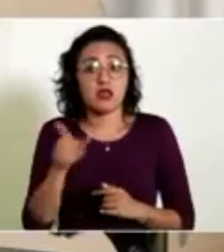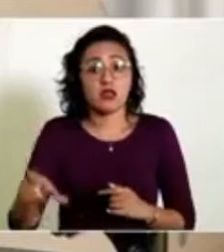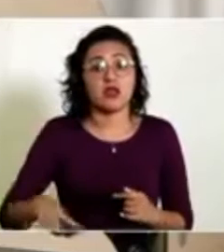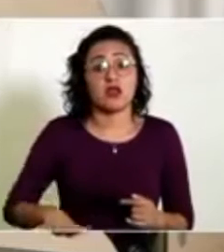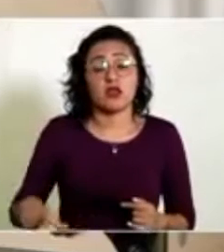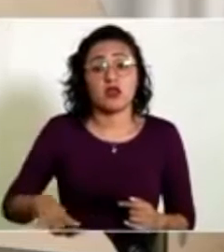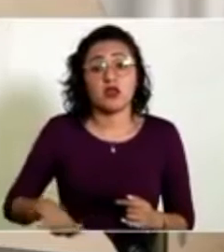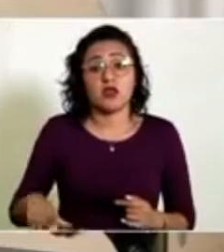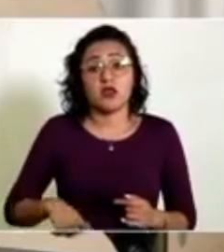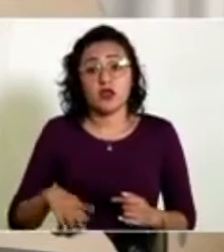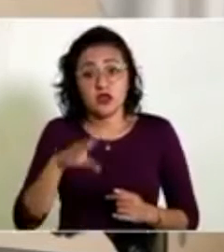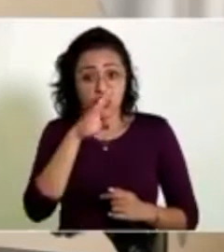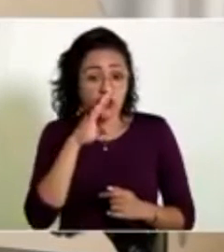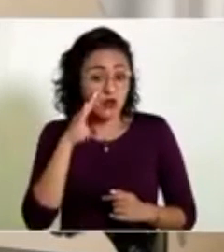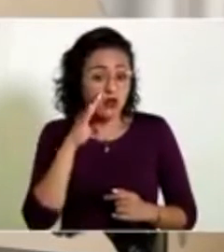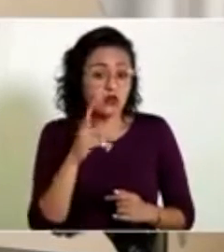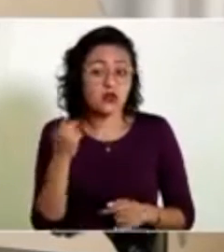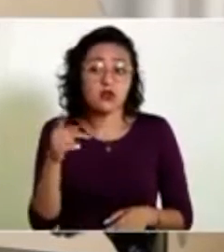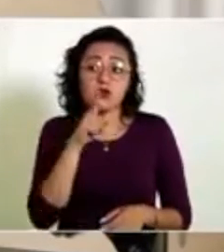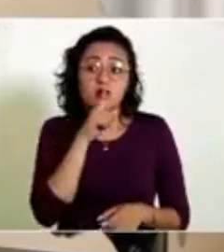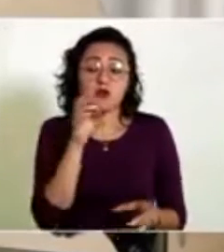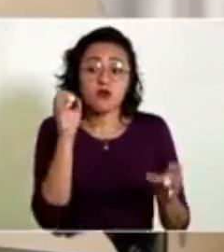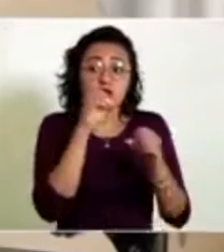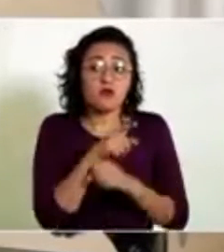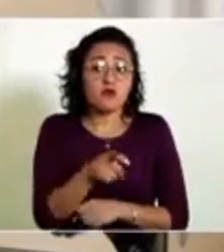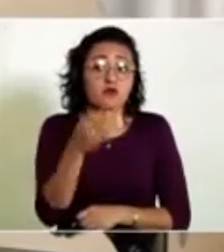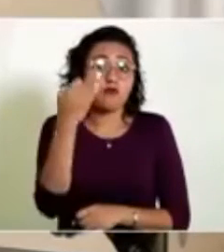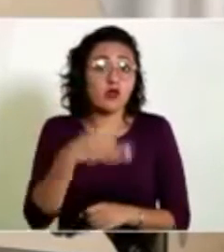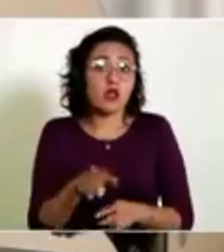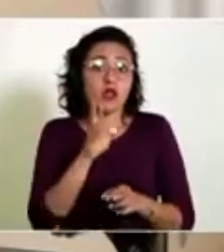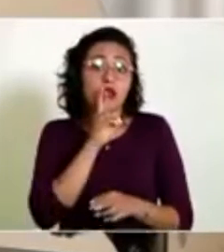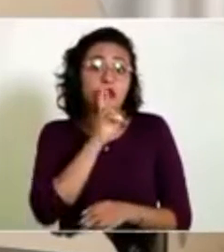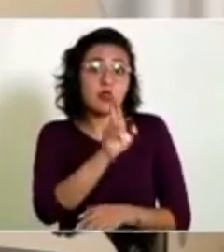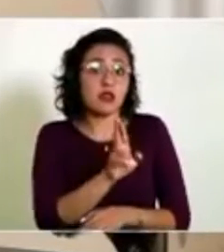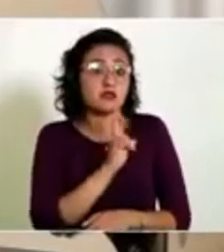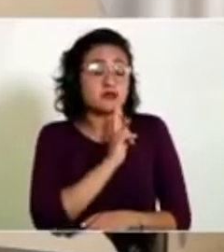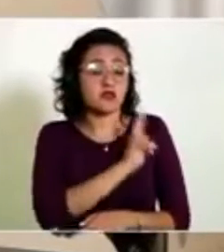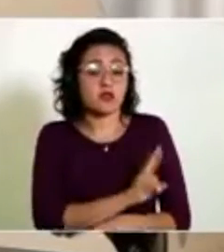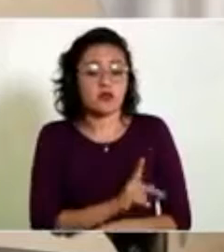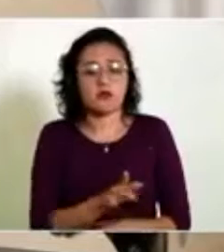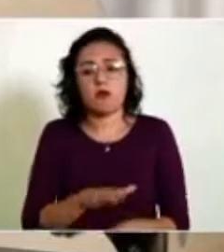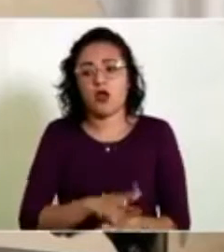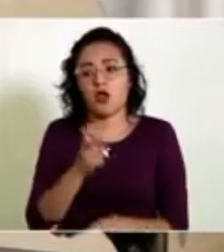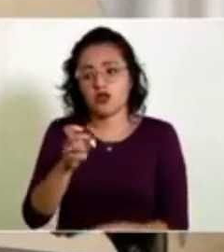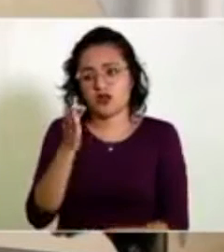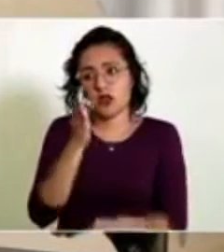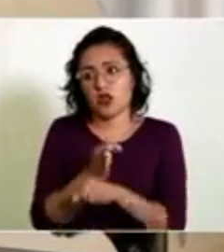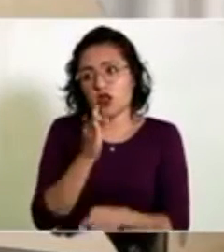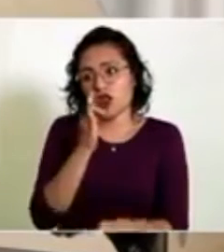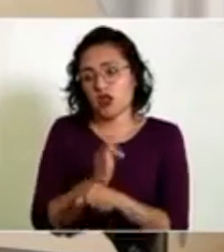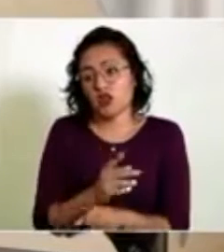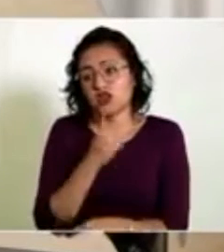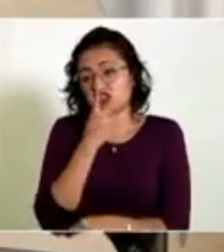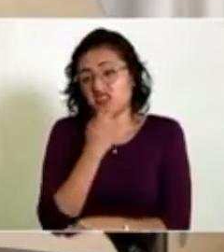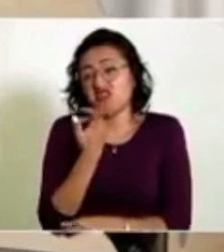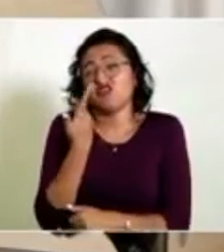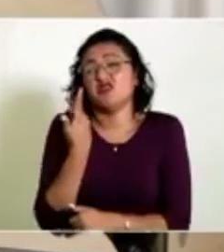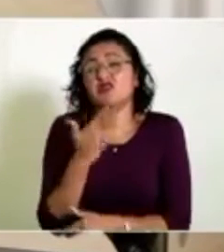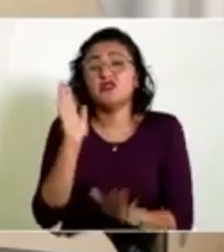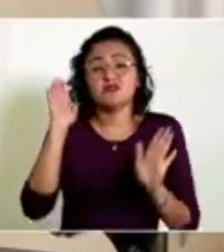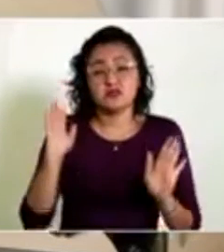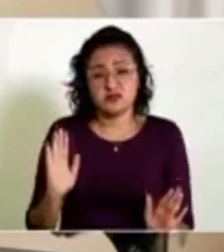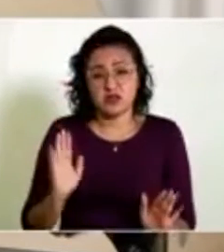gobernador Barbosa ocultar su falta de resultados y por eso dice que hay